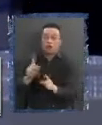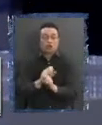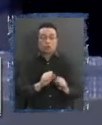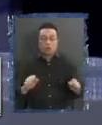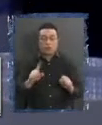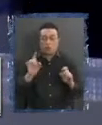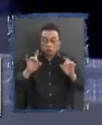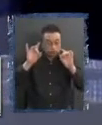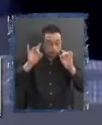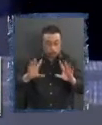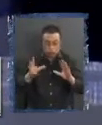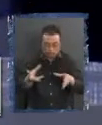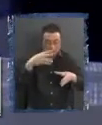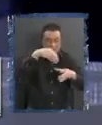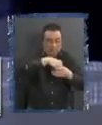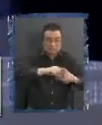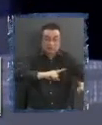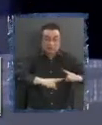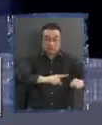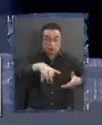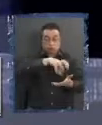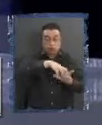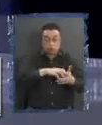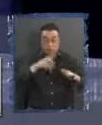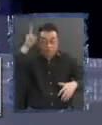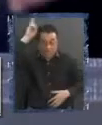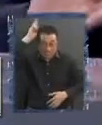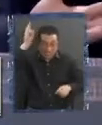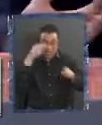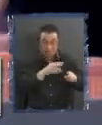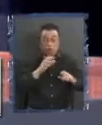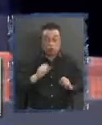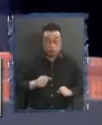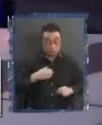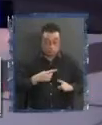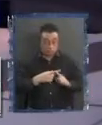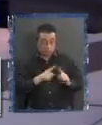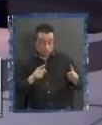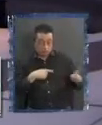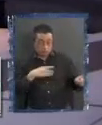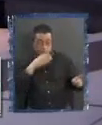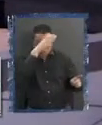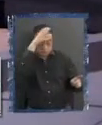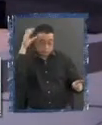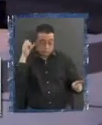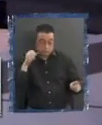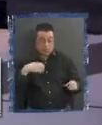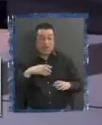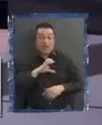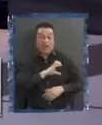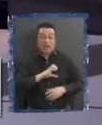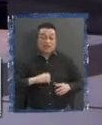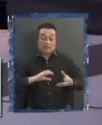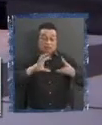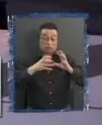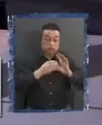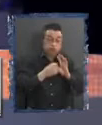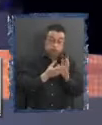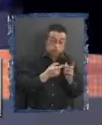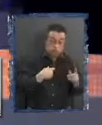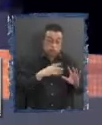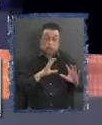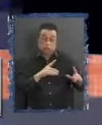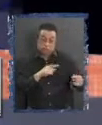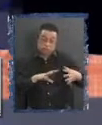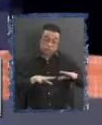propias de la gestión del pueblo indígena. Yo puedo tener una diferencia con Elisa respecto al tema del estado de excepción, de la importancia o no de ocuparlo